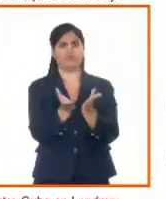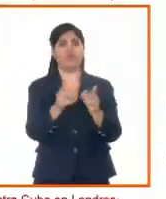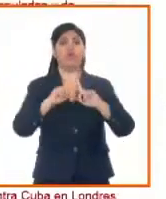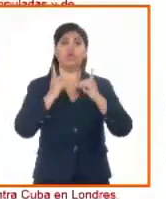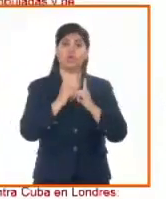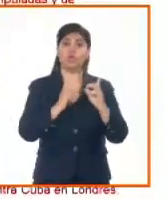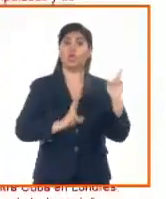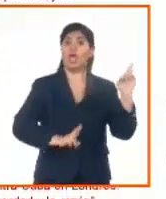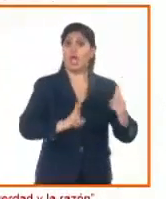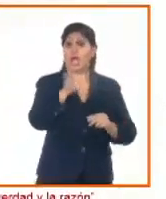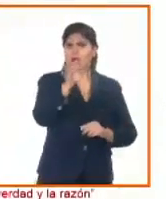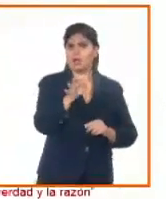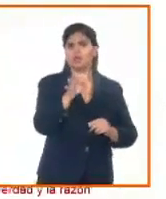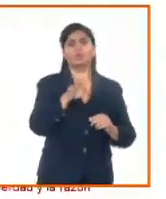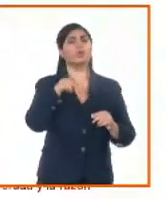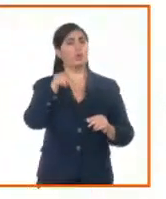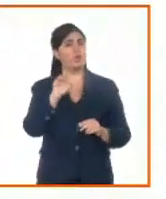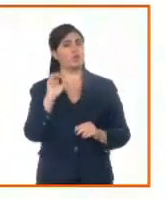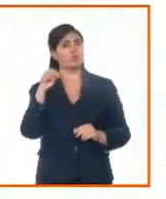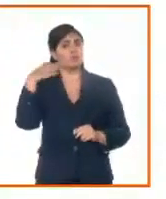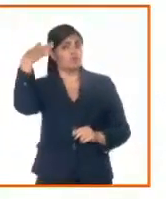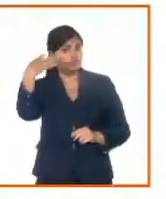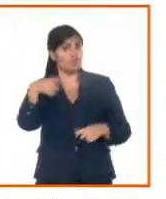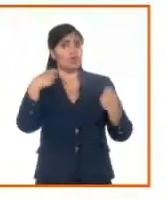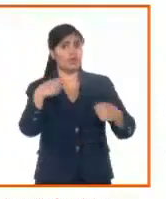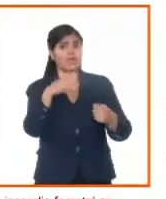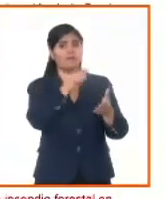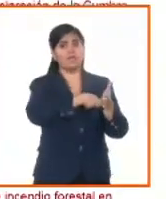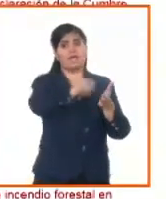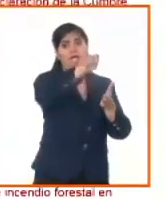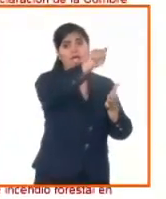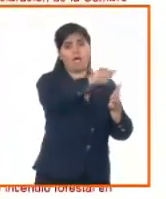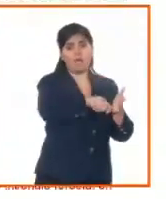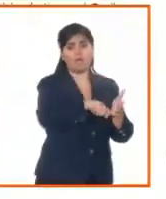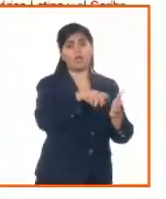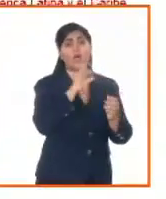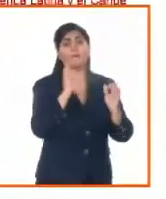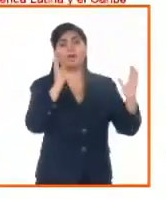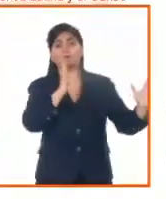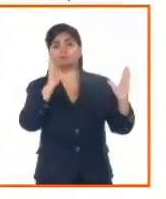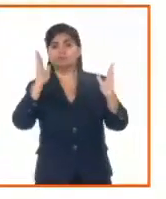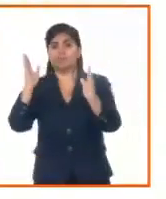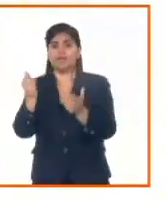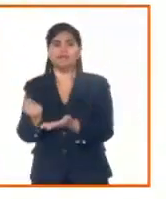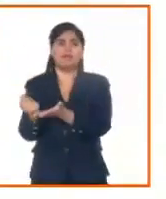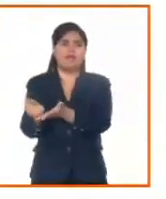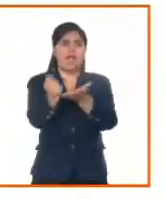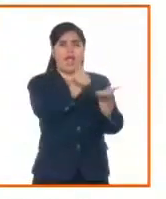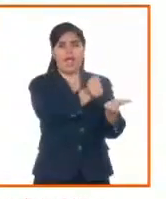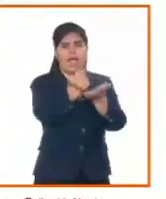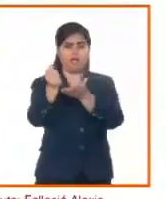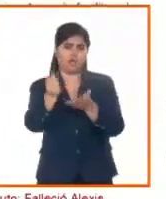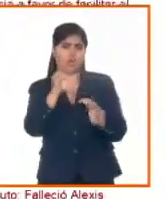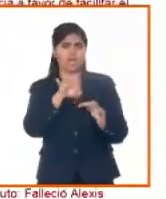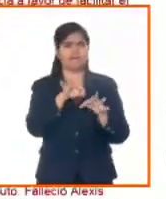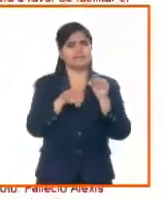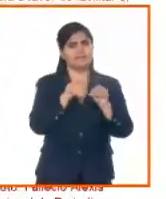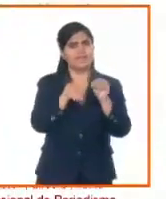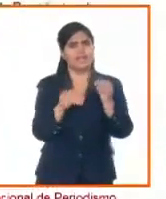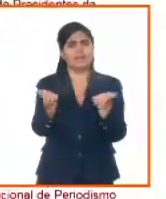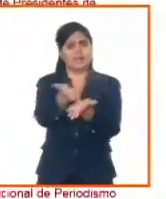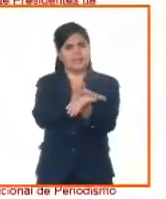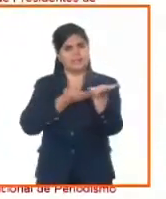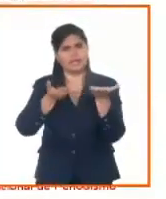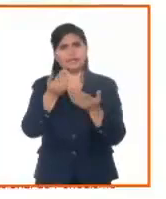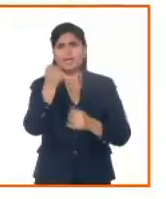alcanzar acuerdos que otorguen un horizonte de previsibilidad de largo plazo a los sectores productivos, reafirmando la potestad